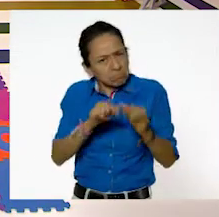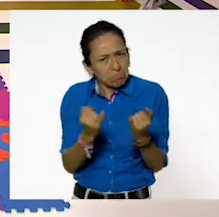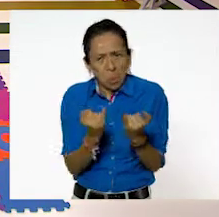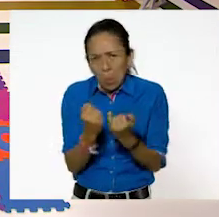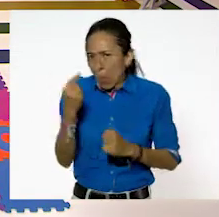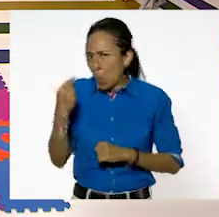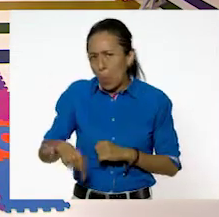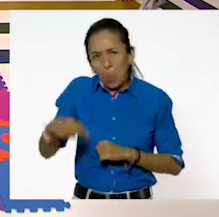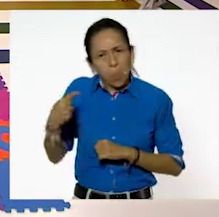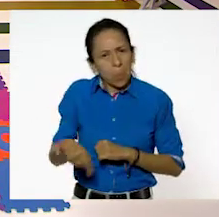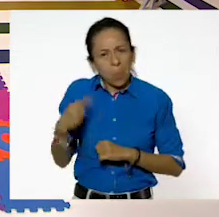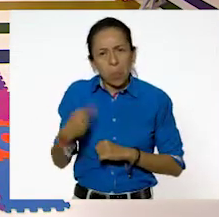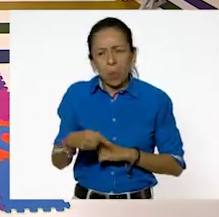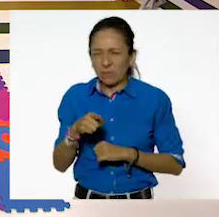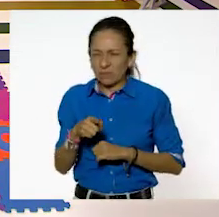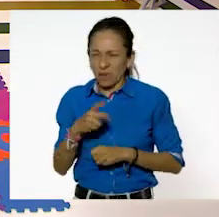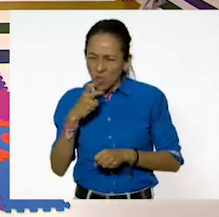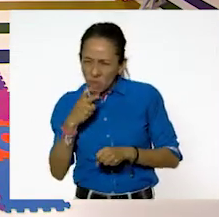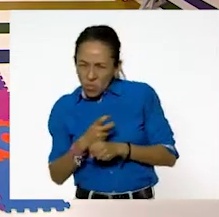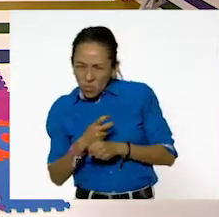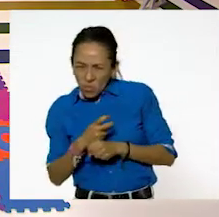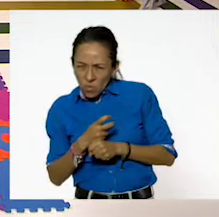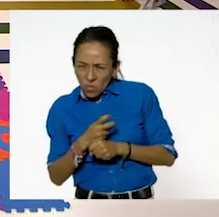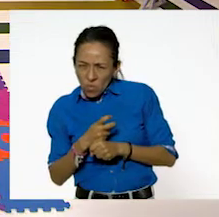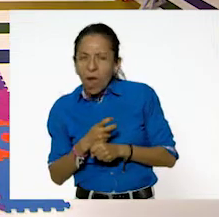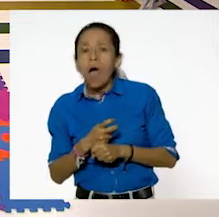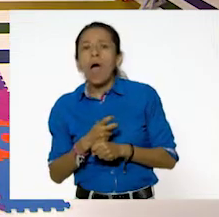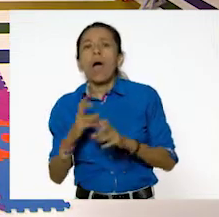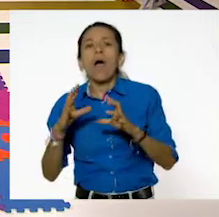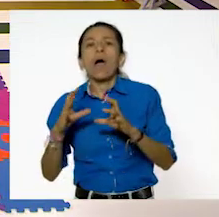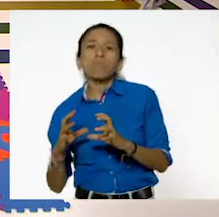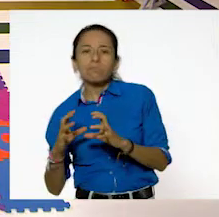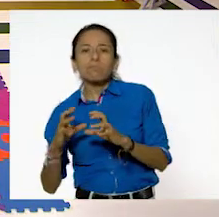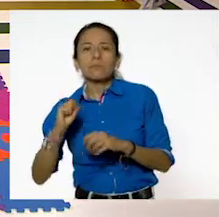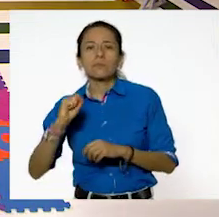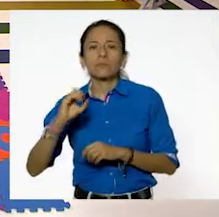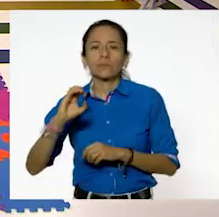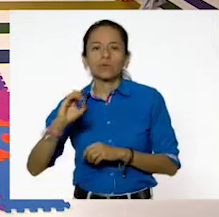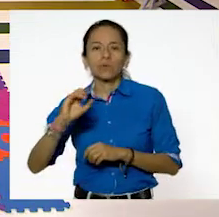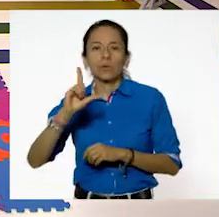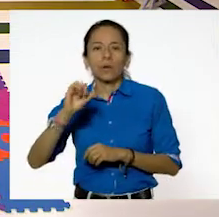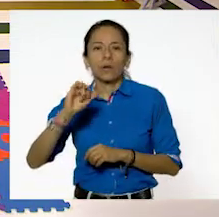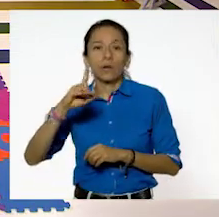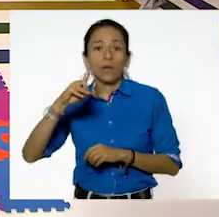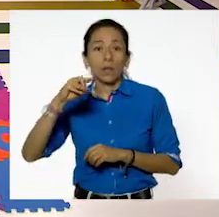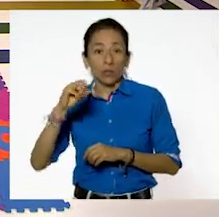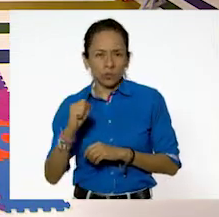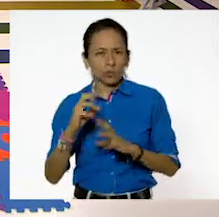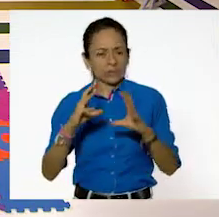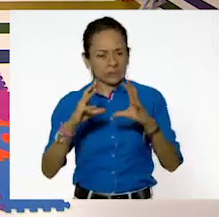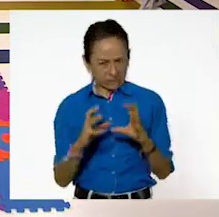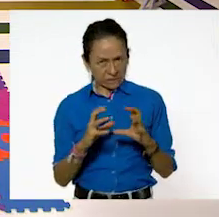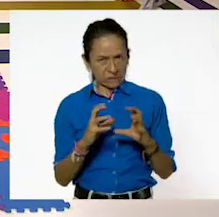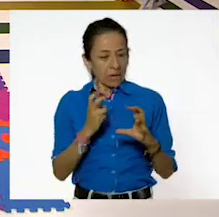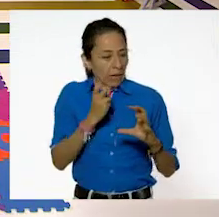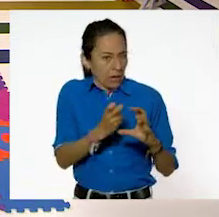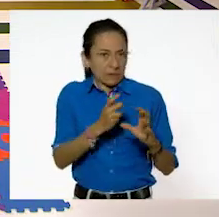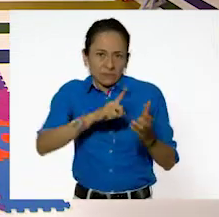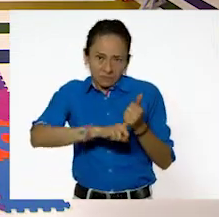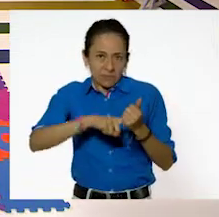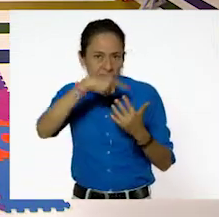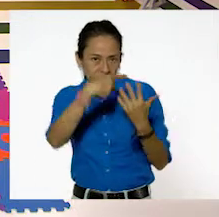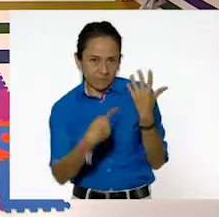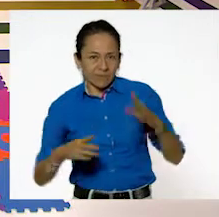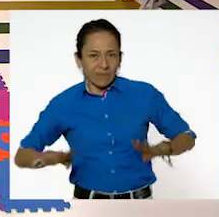Yo creo que son sólidos. Excelente. La rigidez es una característica principal que tienen